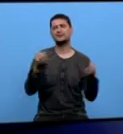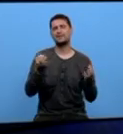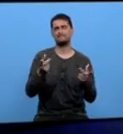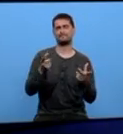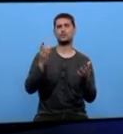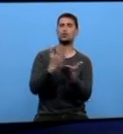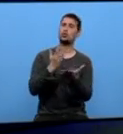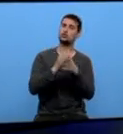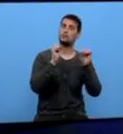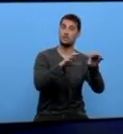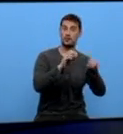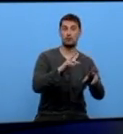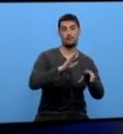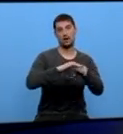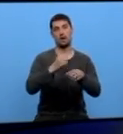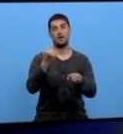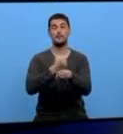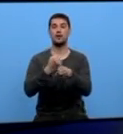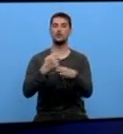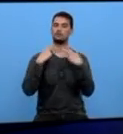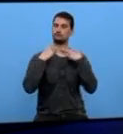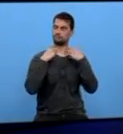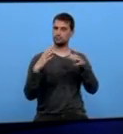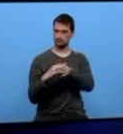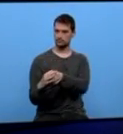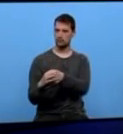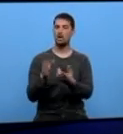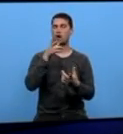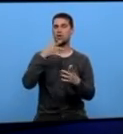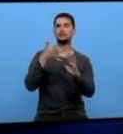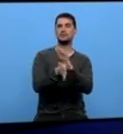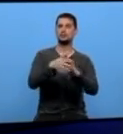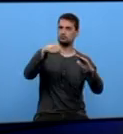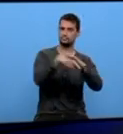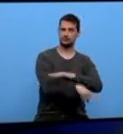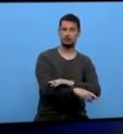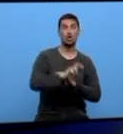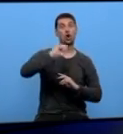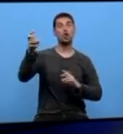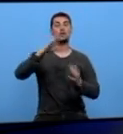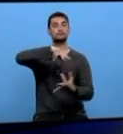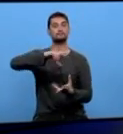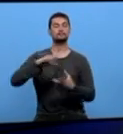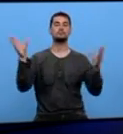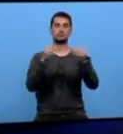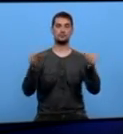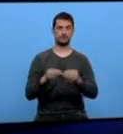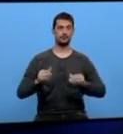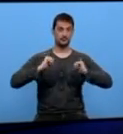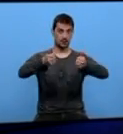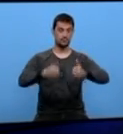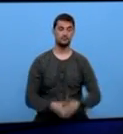accións formativas de emprego que ten en marcha a Deputación. De seguida ampliamos esta información. Vemos outras novas da semana en titulares.